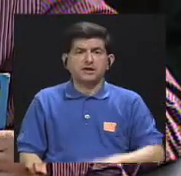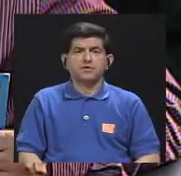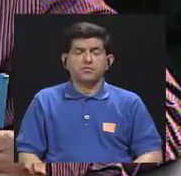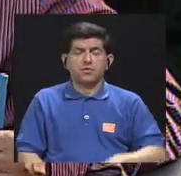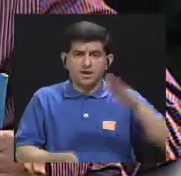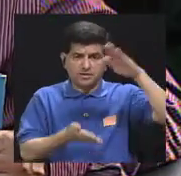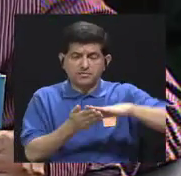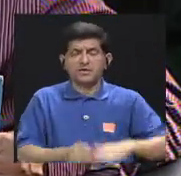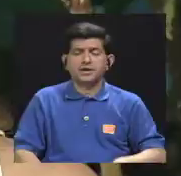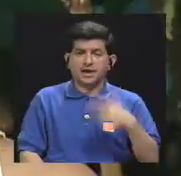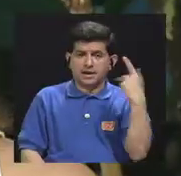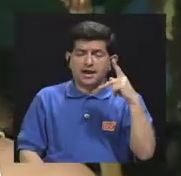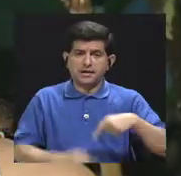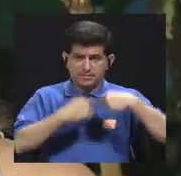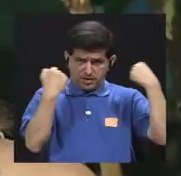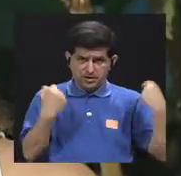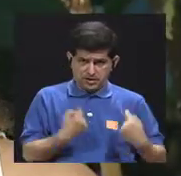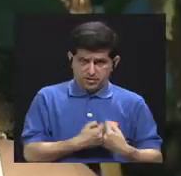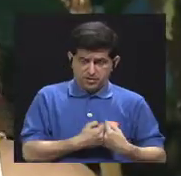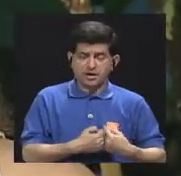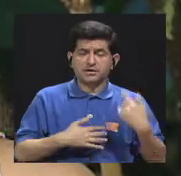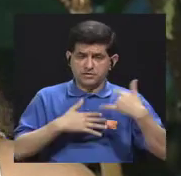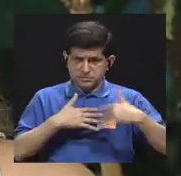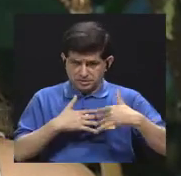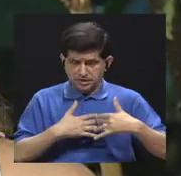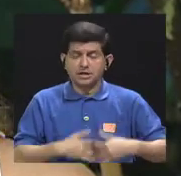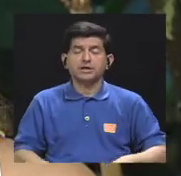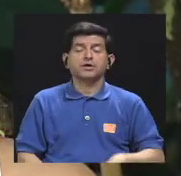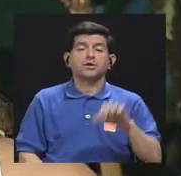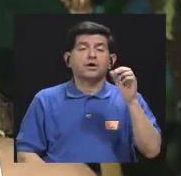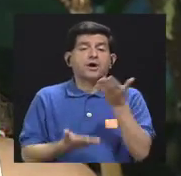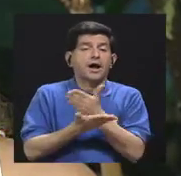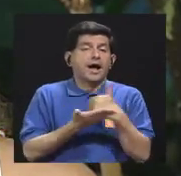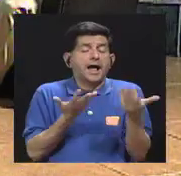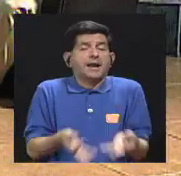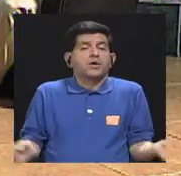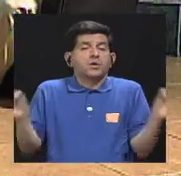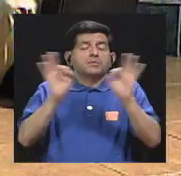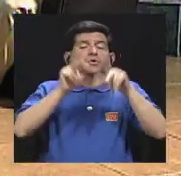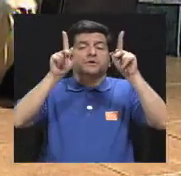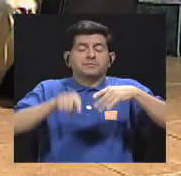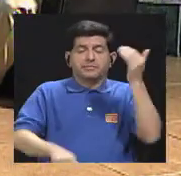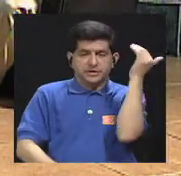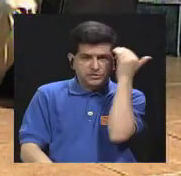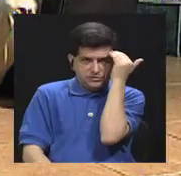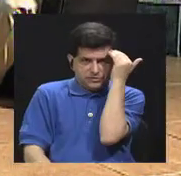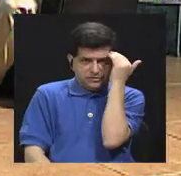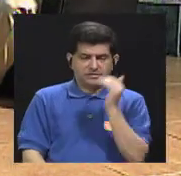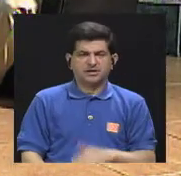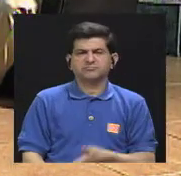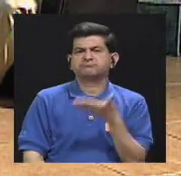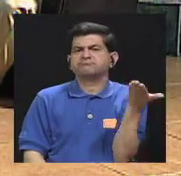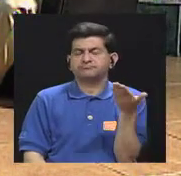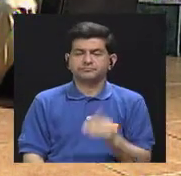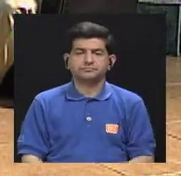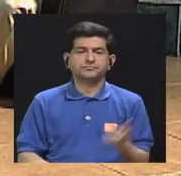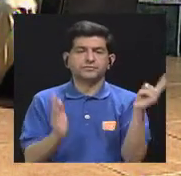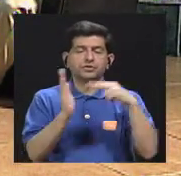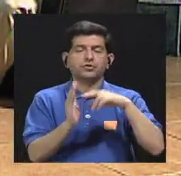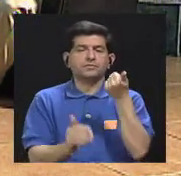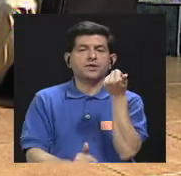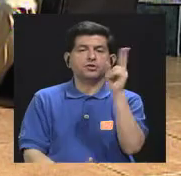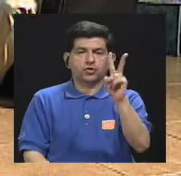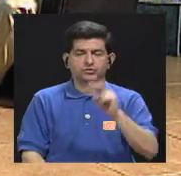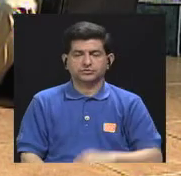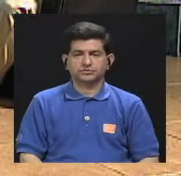el riesgo cardiovascular ¿verdad? es y algo importante que creo que la gente debe conocer es que en el 2012